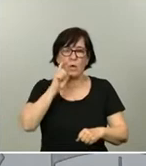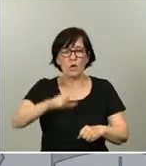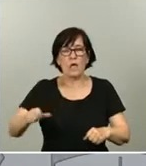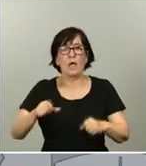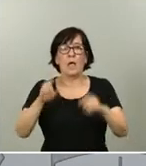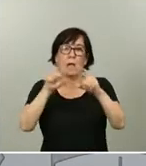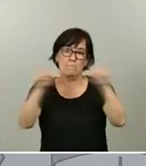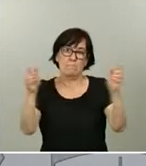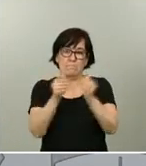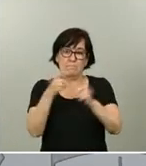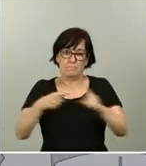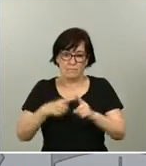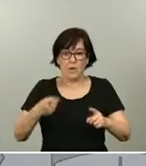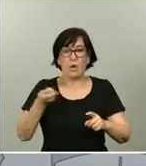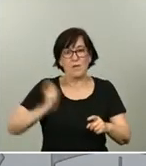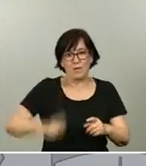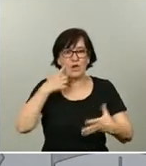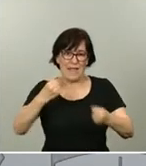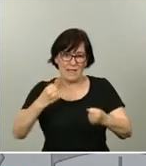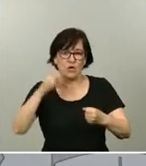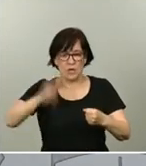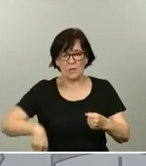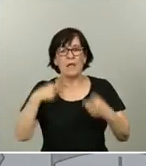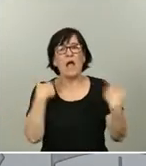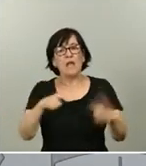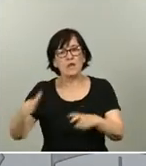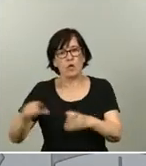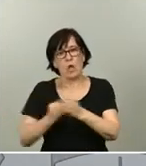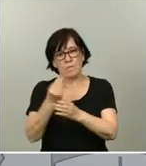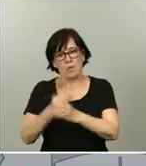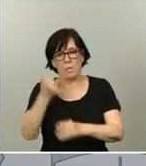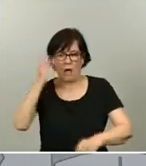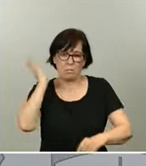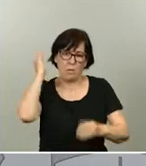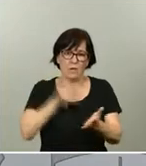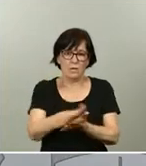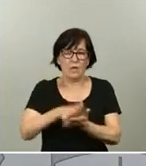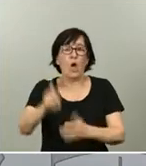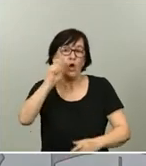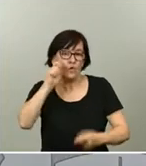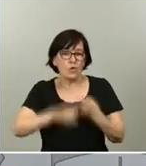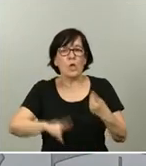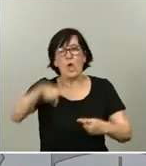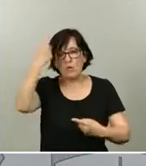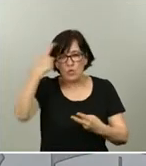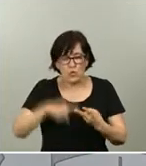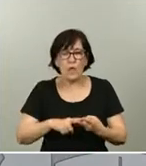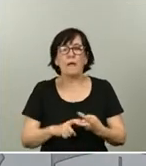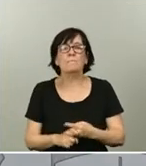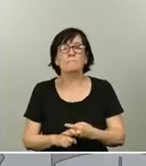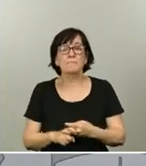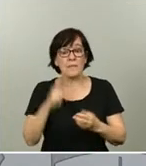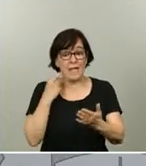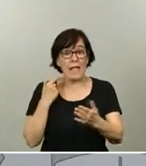profesionales sanitarios y, lógicamente, también a los sectores productivos más golpeados, como, por ejemplo, el del turismo o la cultura. Esta propuesta cuenta